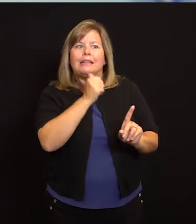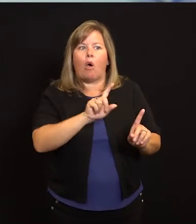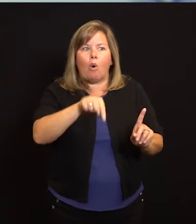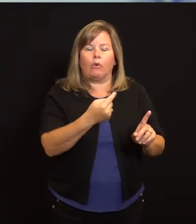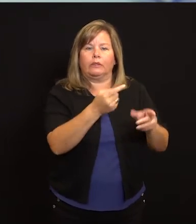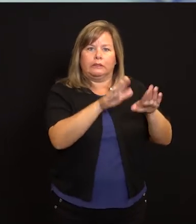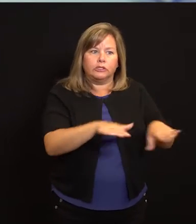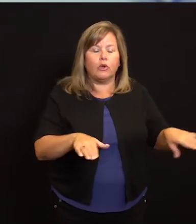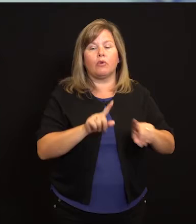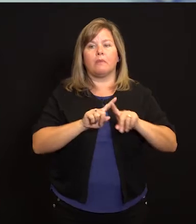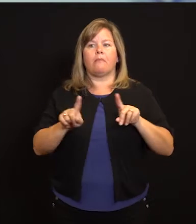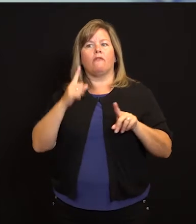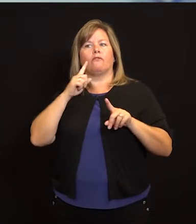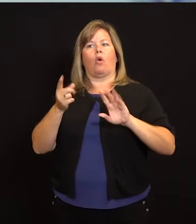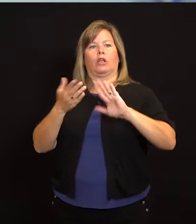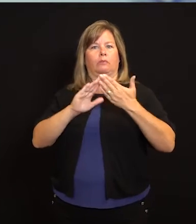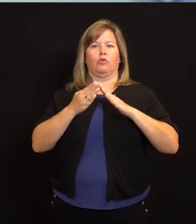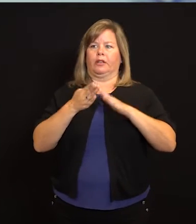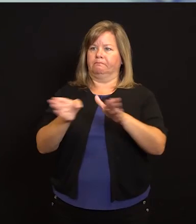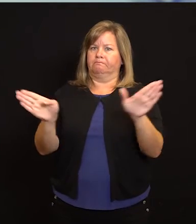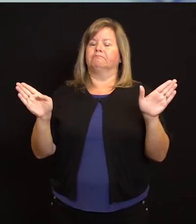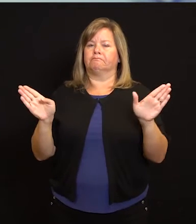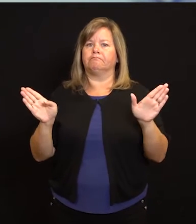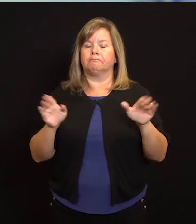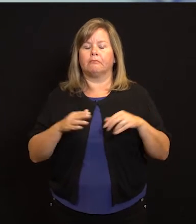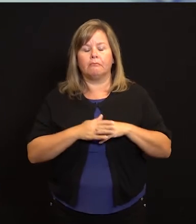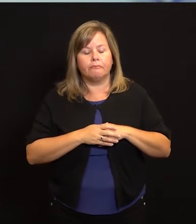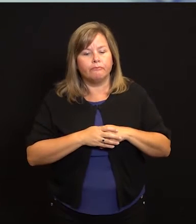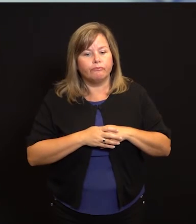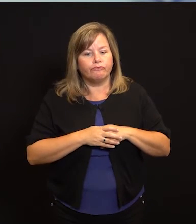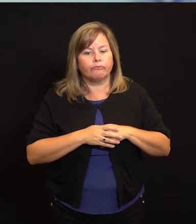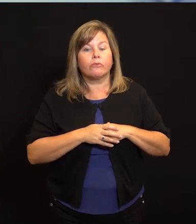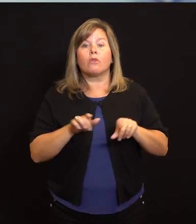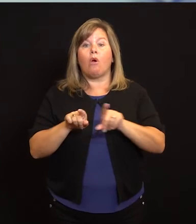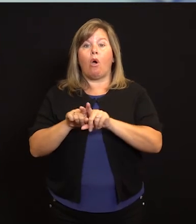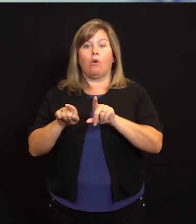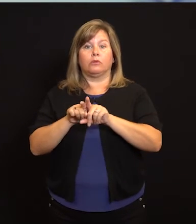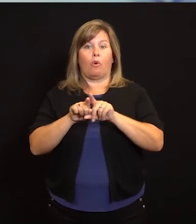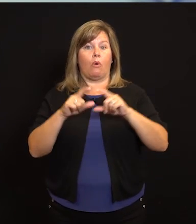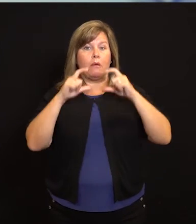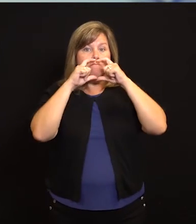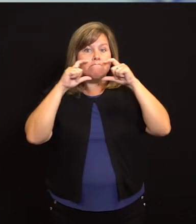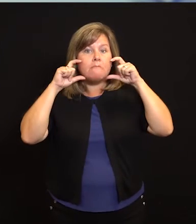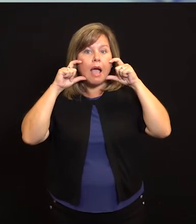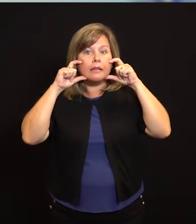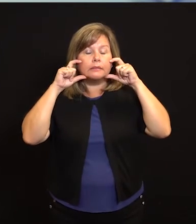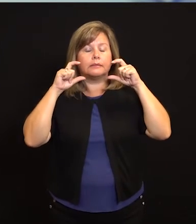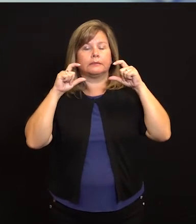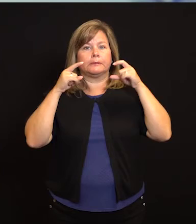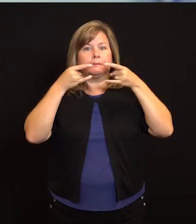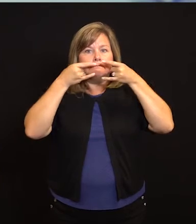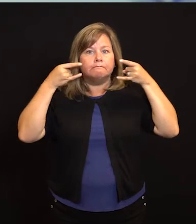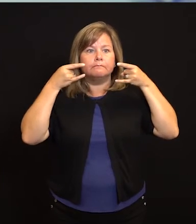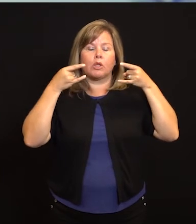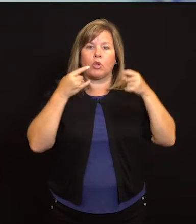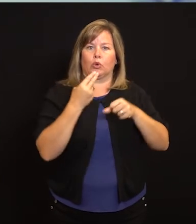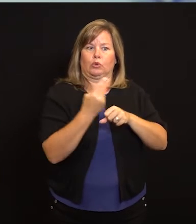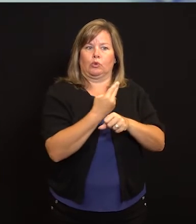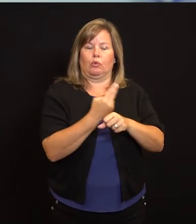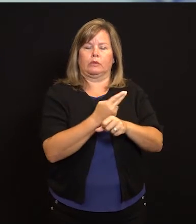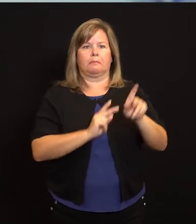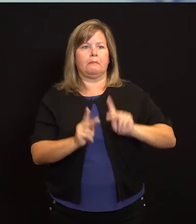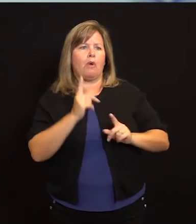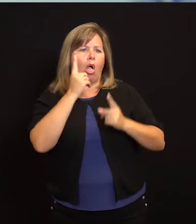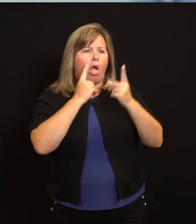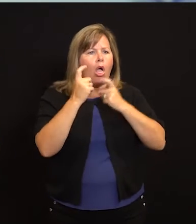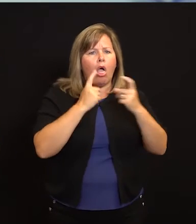estamos pensando en el bienestar, no solo de nuestros estudiantes y nuestros hijos, sino de nuestra comunidad en general. Las máscaras